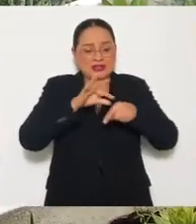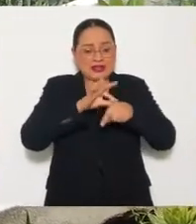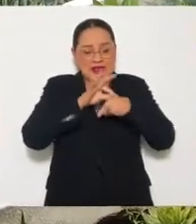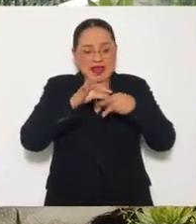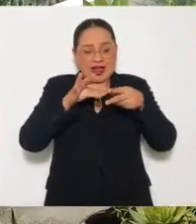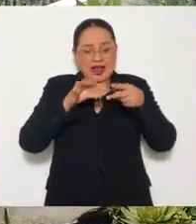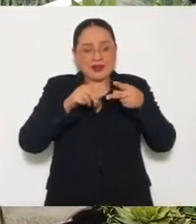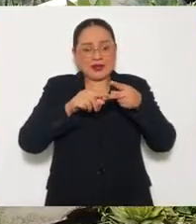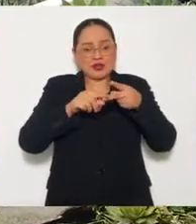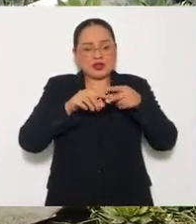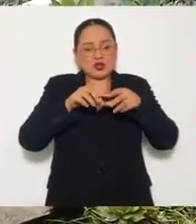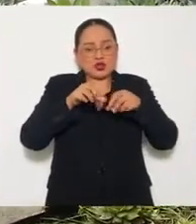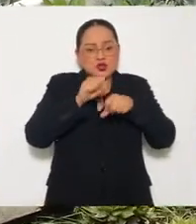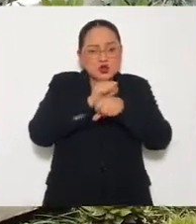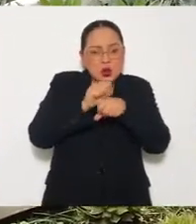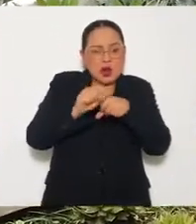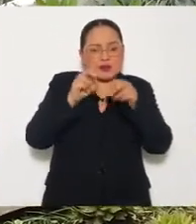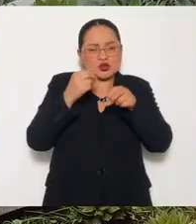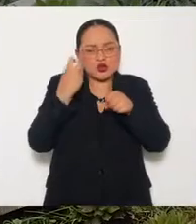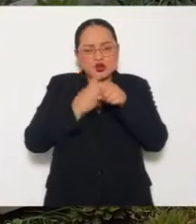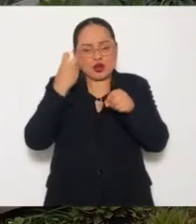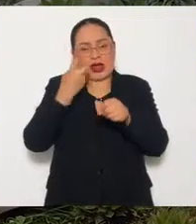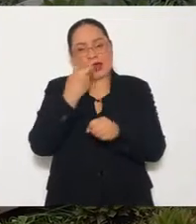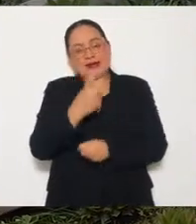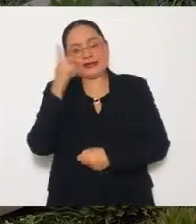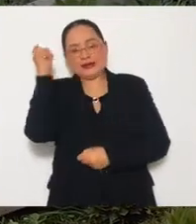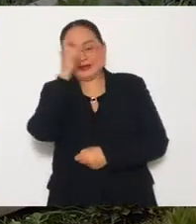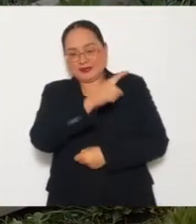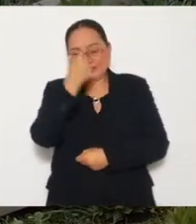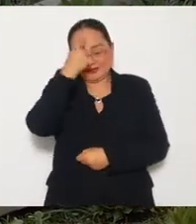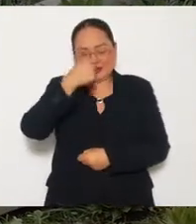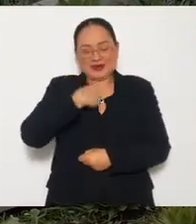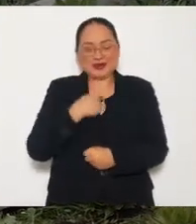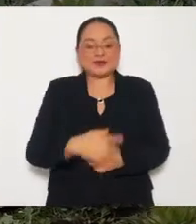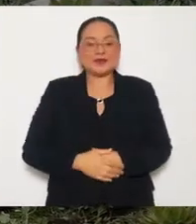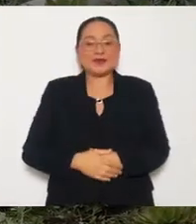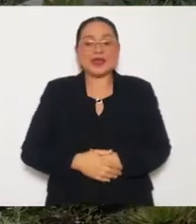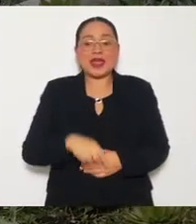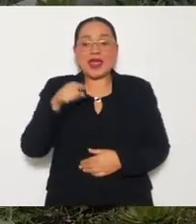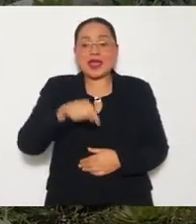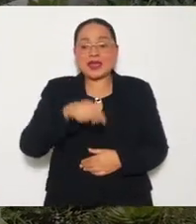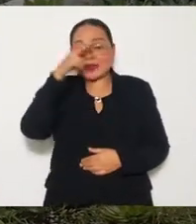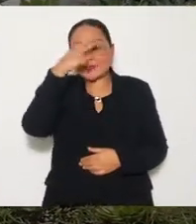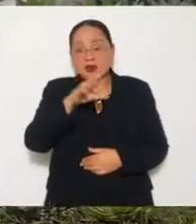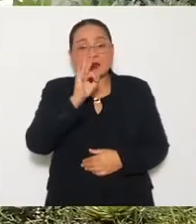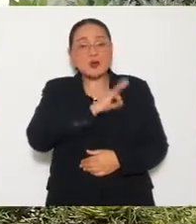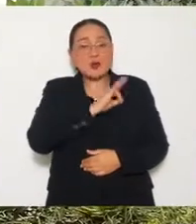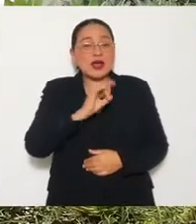doradas o suaves. Si pudieras cambiar algo del país, ¿qué sería?